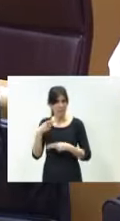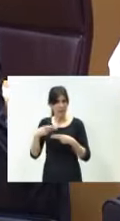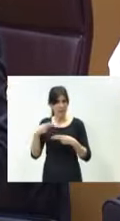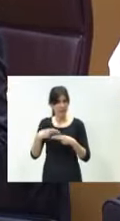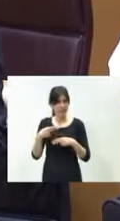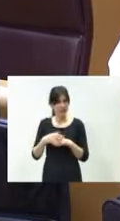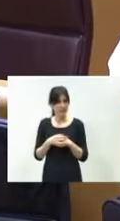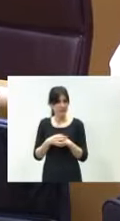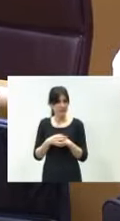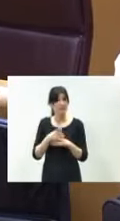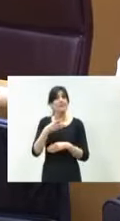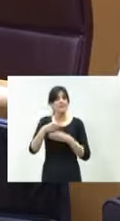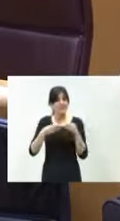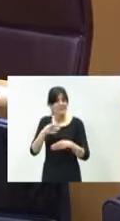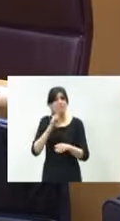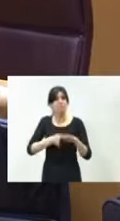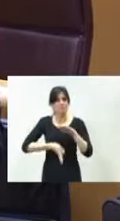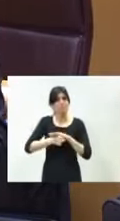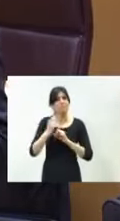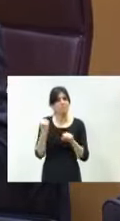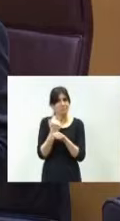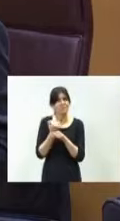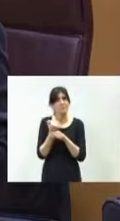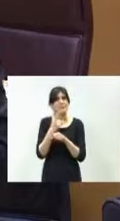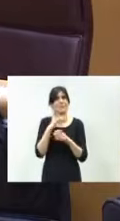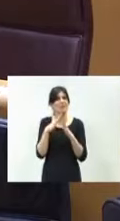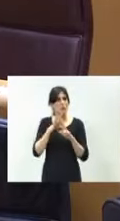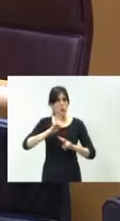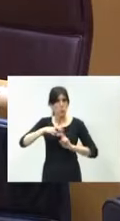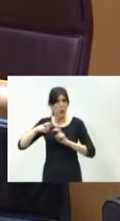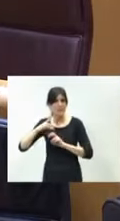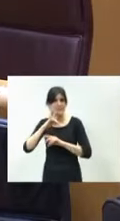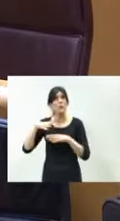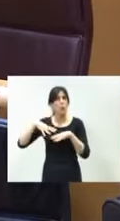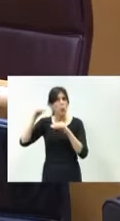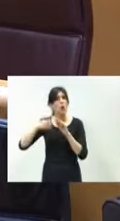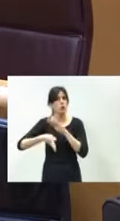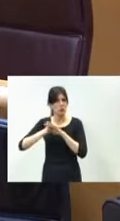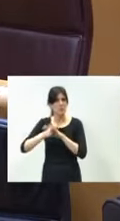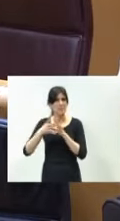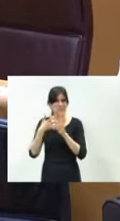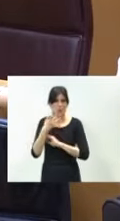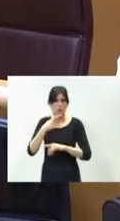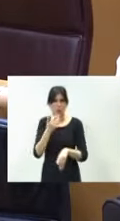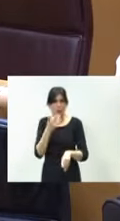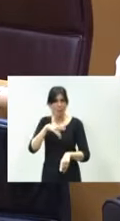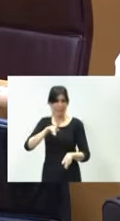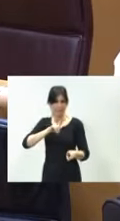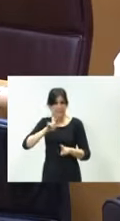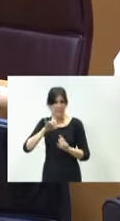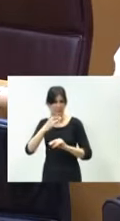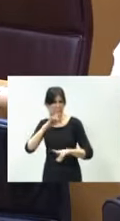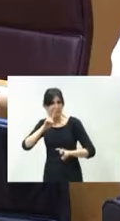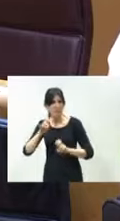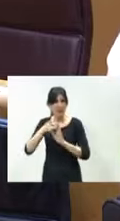eso y vamos a seguir trabajando por mejorar las infraestructuras de Burgos, sin hacer demagogia. Saben que hemos encargado un